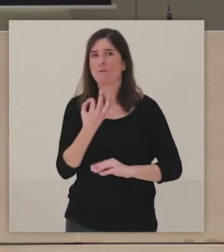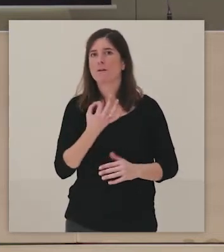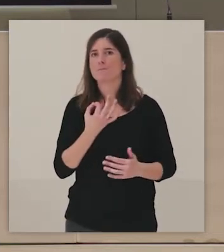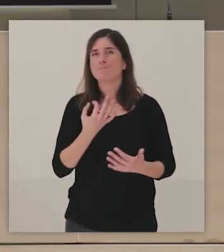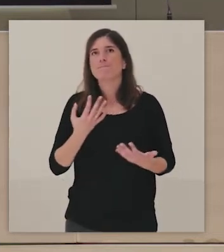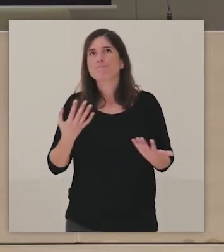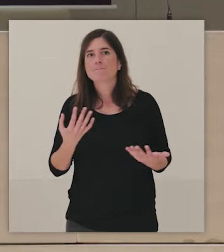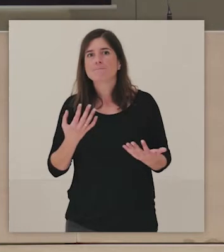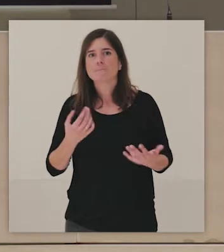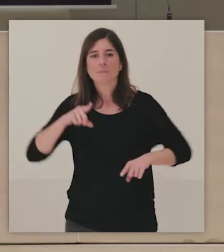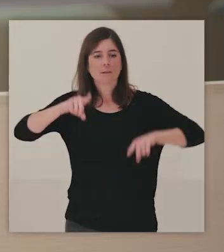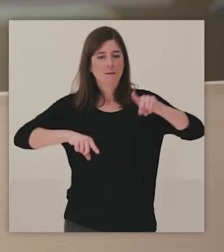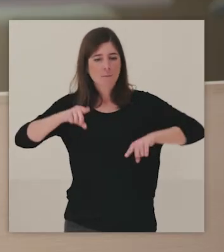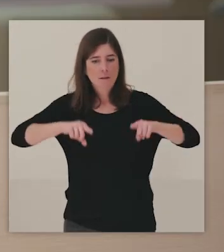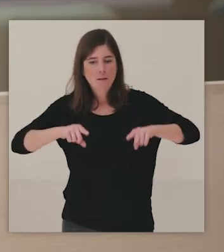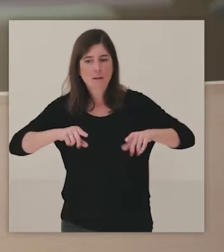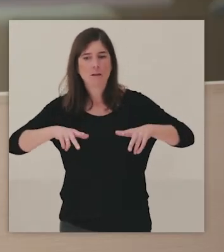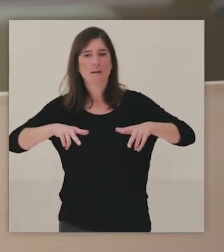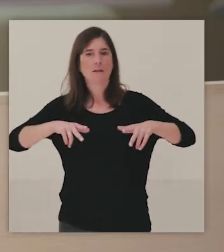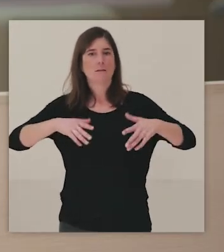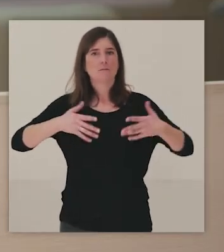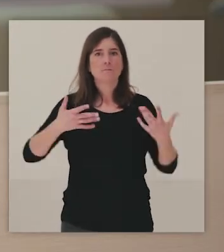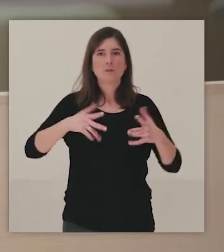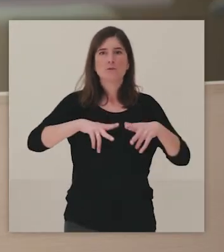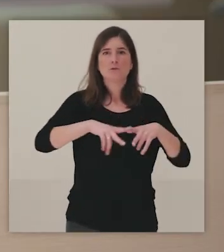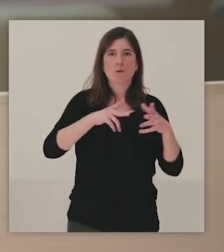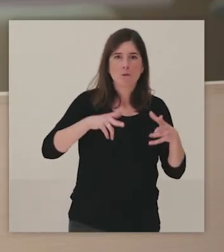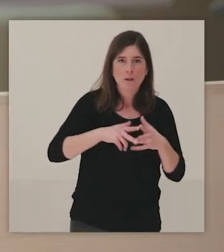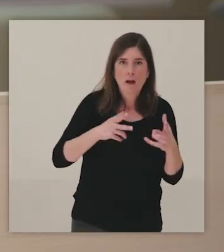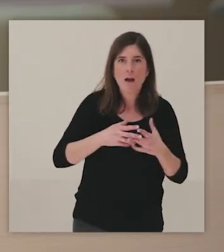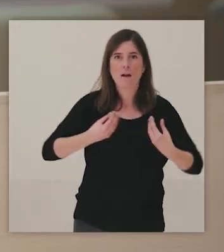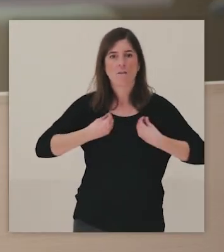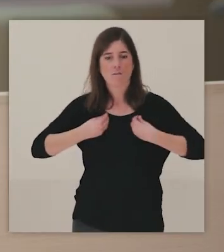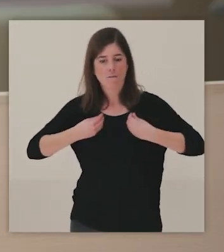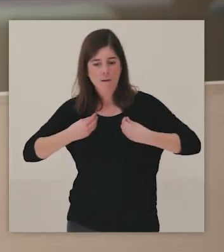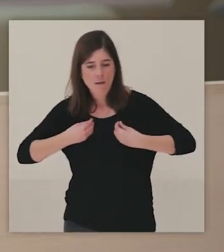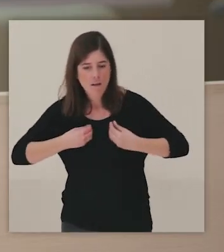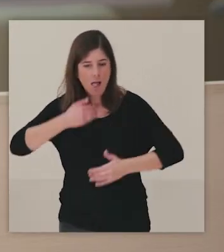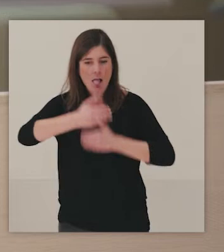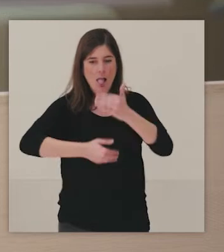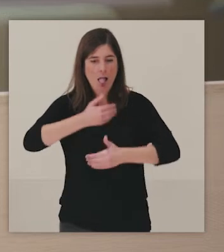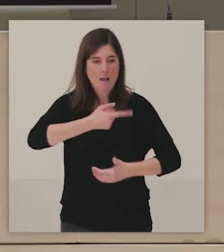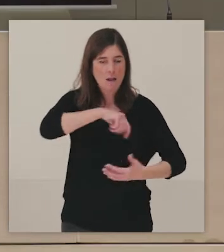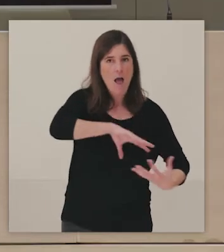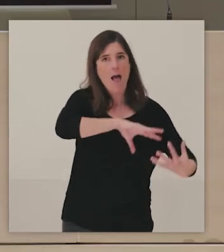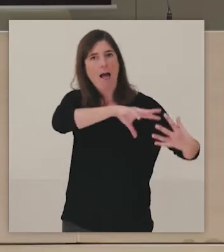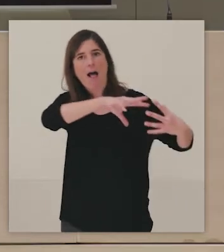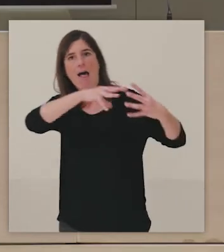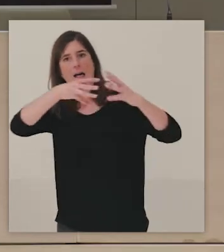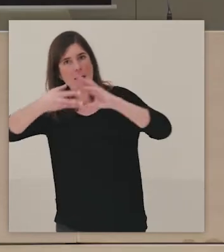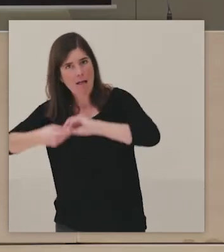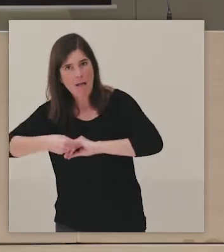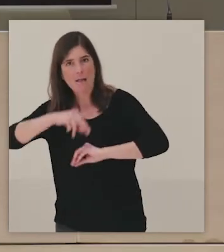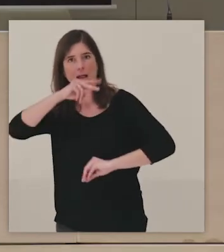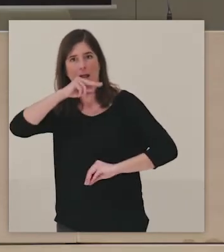adaptar o empezar a transformar cómo contamos nuestras instituciones incorporando